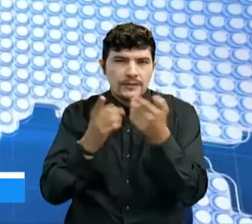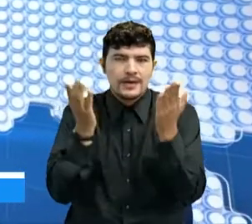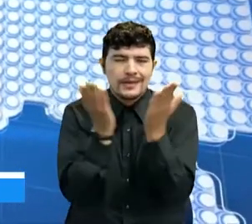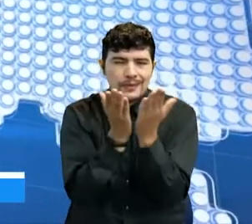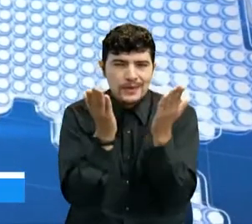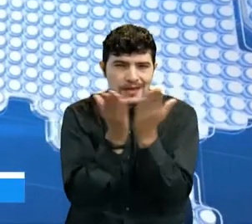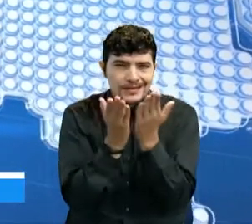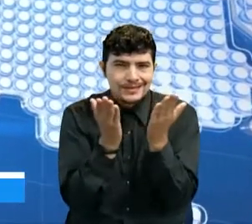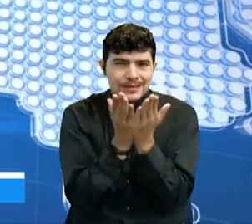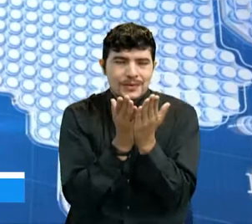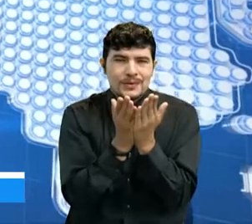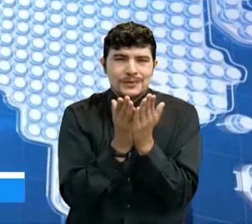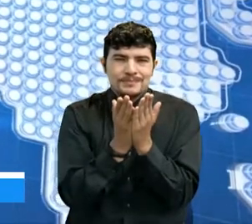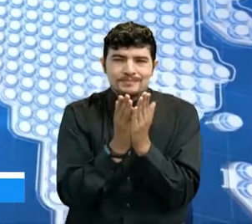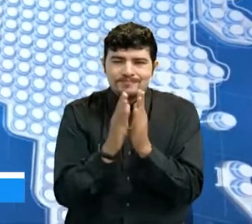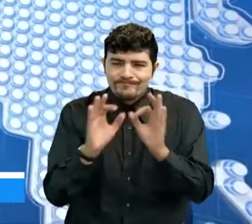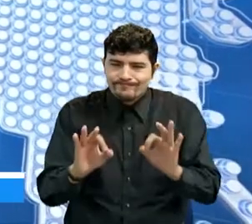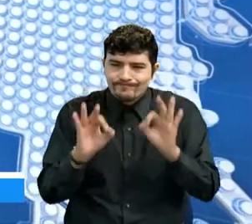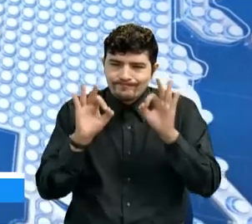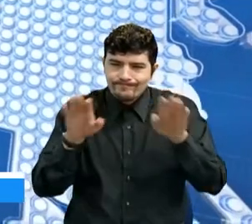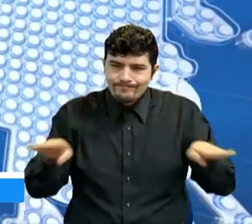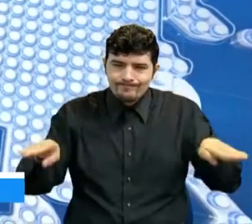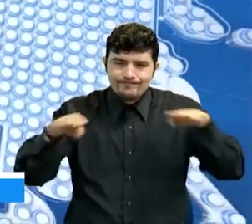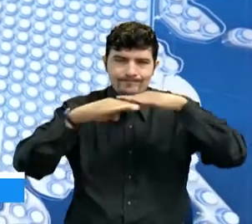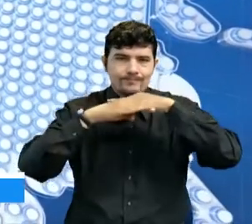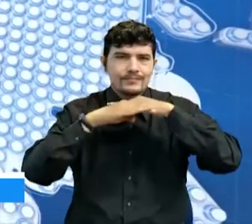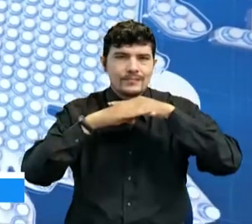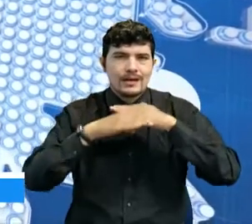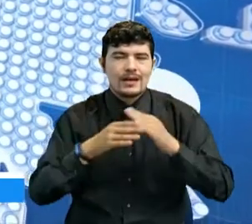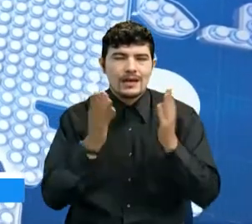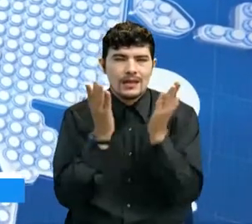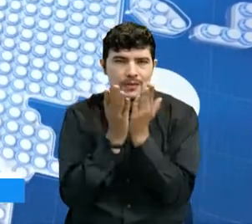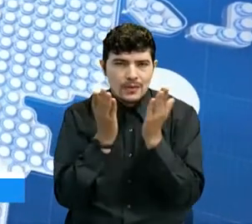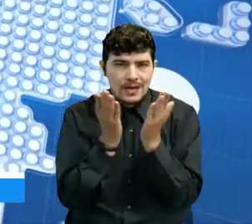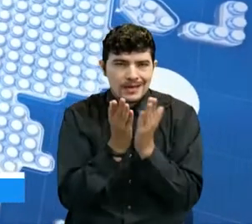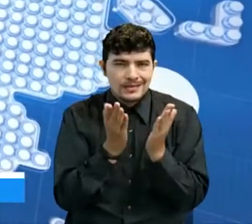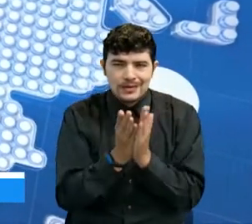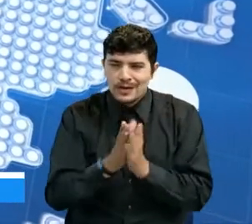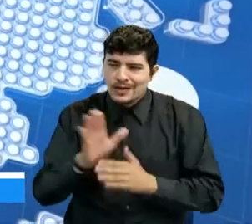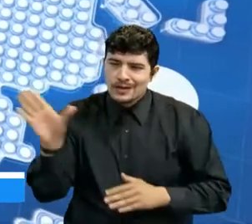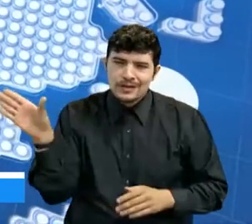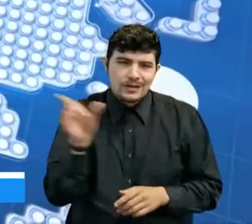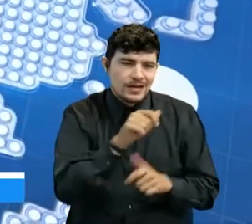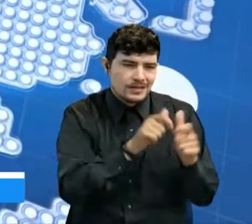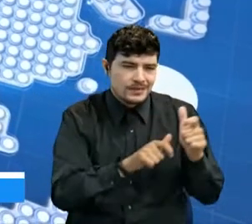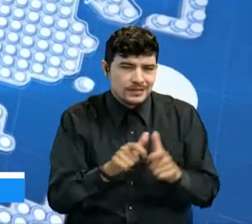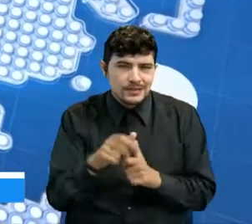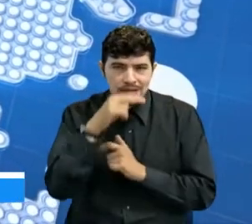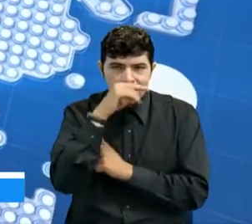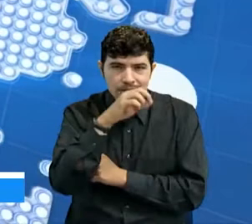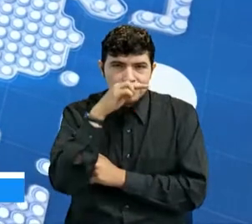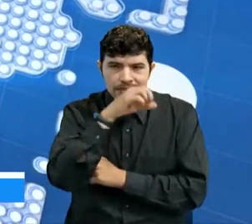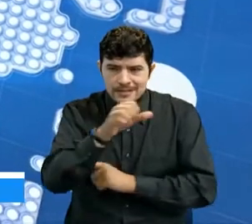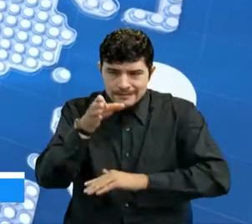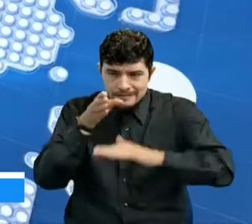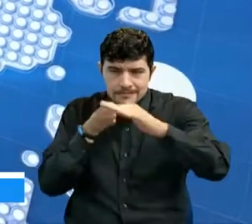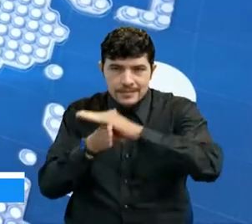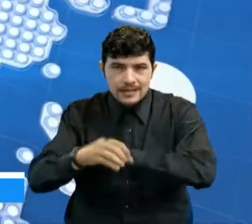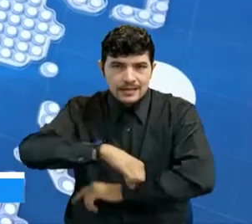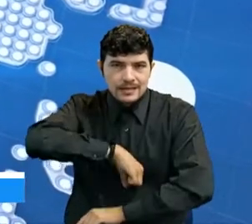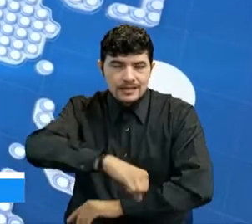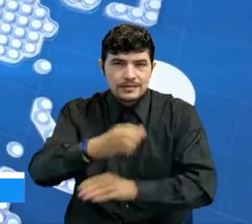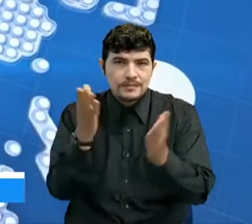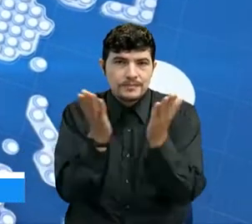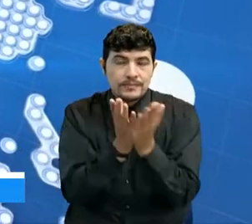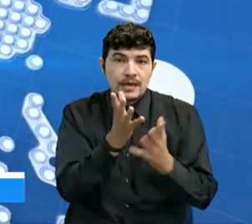sin, una educación con equidad y una educación sin distingos y también, pues, en proyectos de